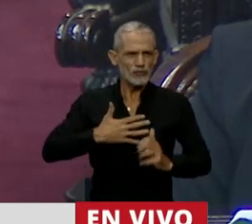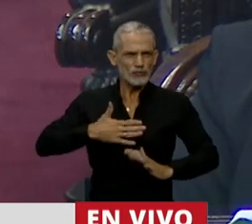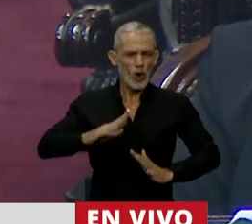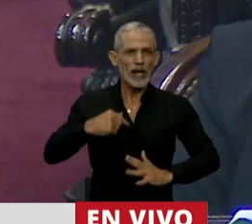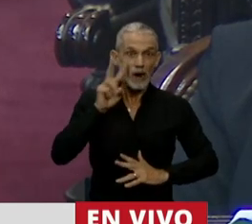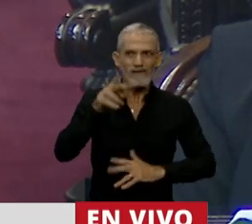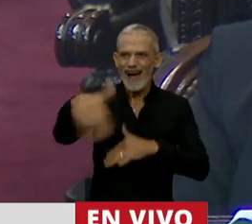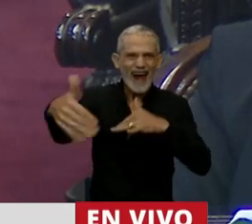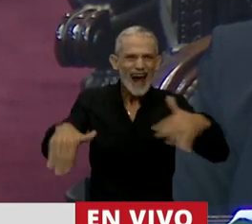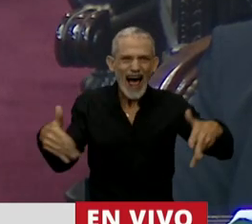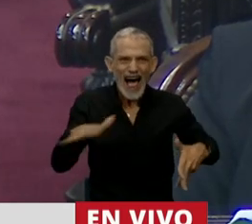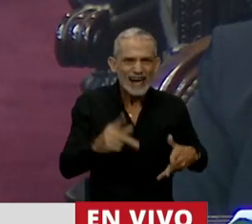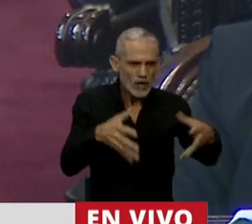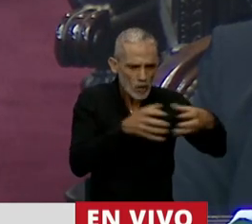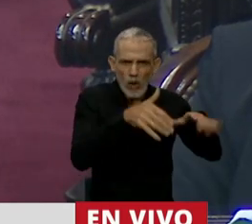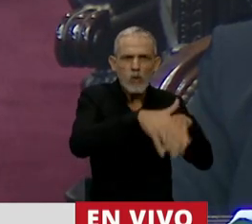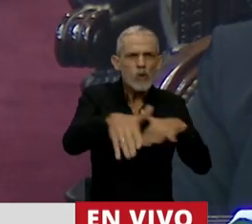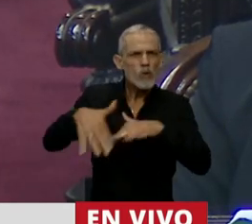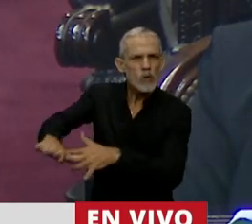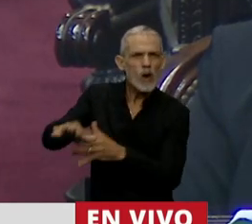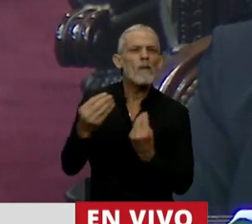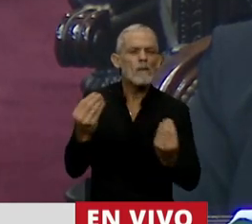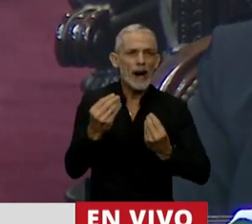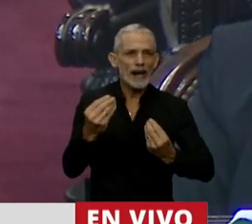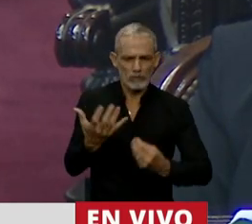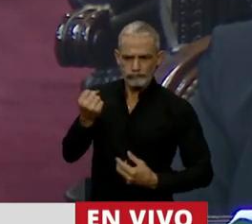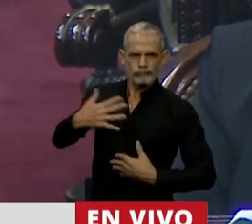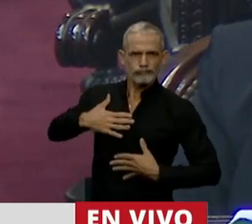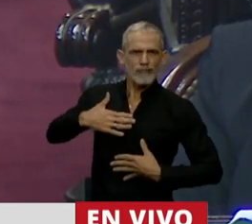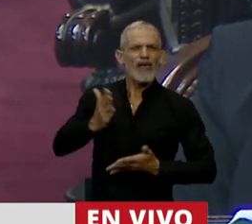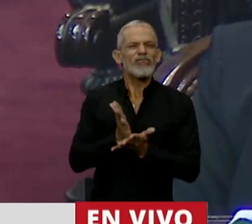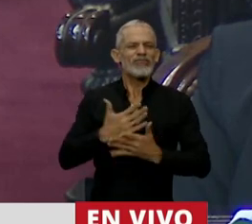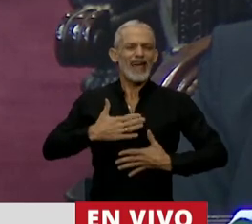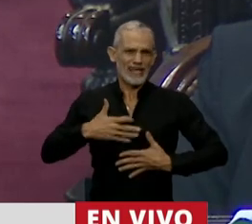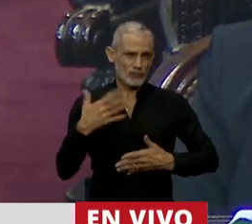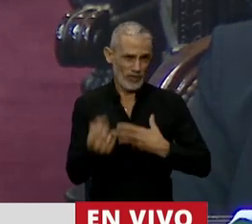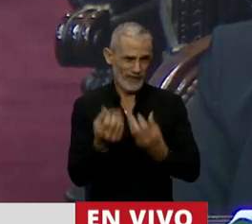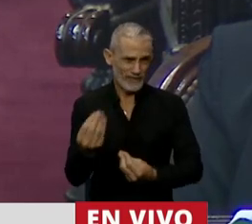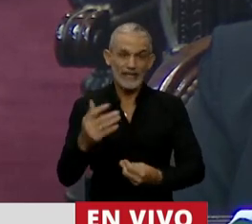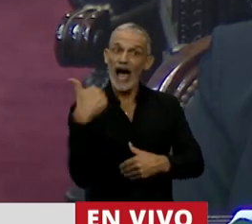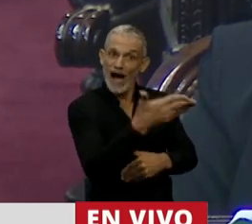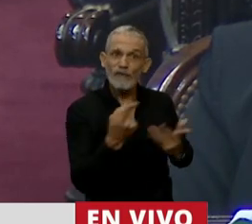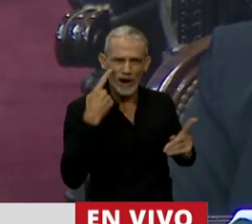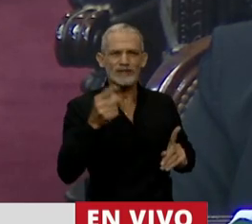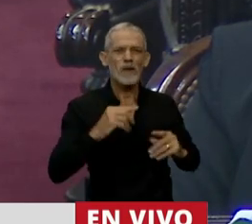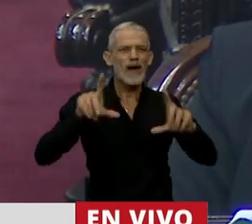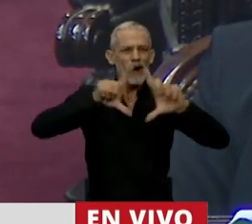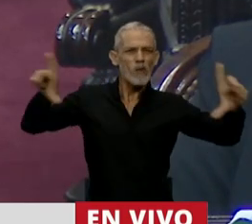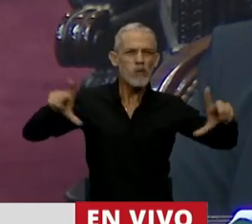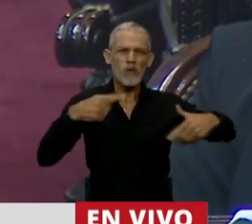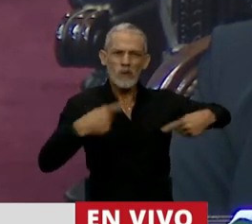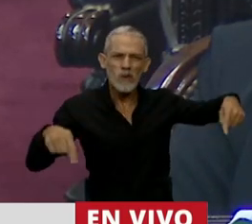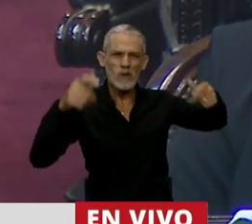ve por las calles, multitudes organizadas para tomar de una vez y para siempre sus derechos. Ahí afuera se las ve llevando sus banderas,